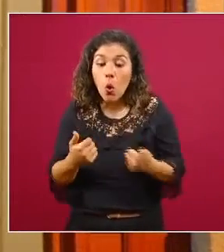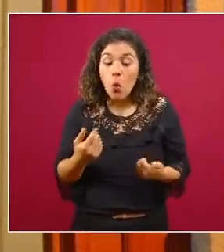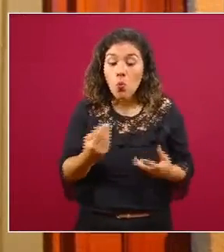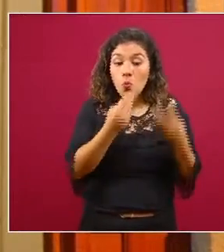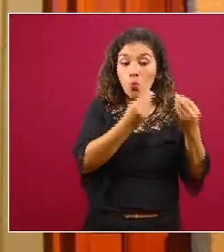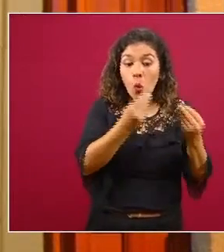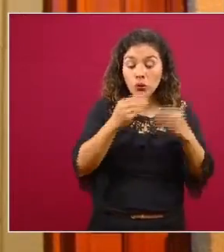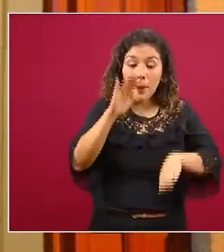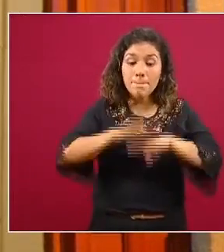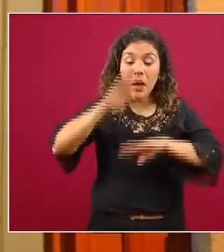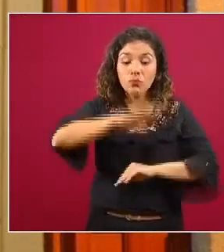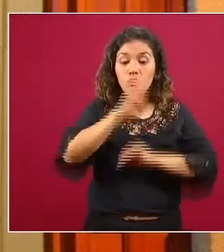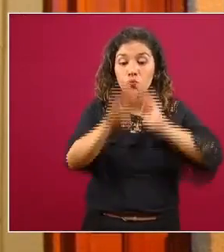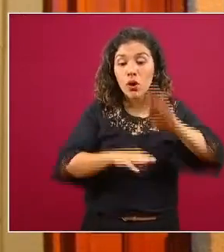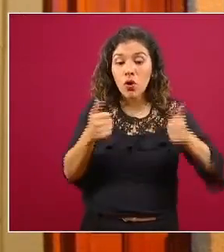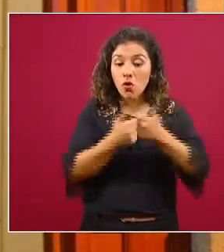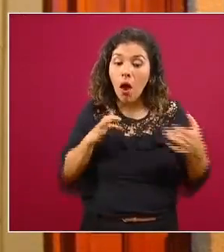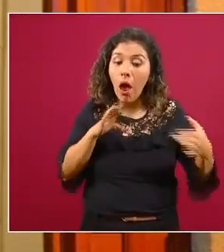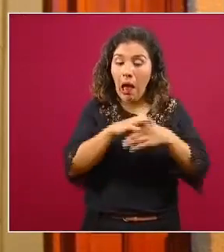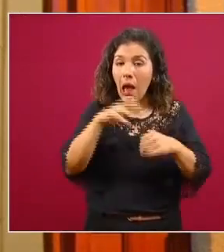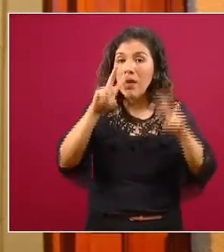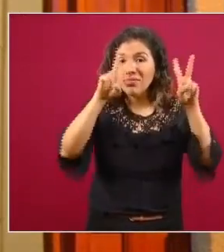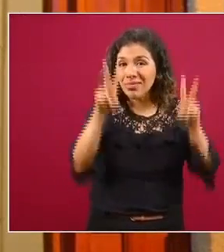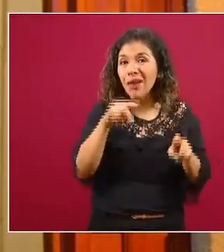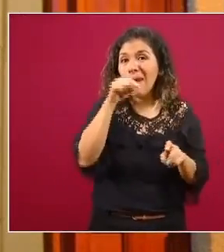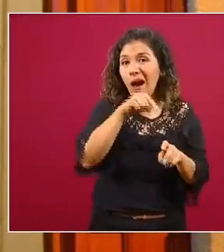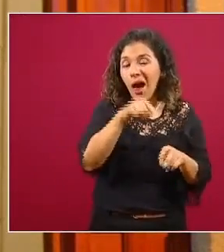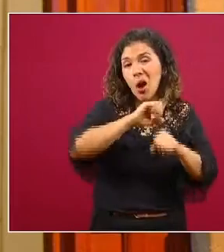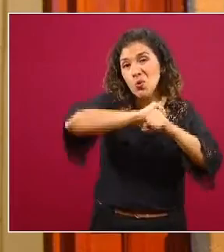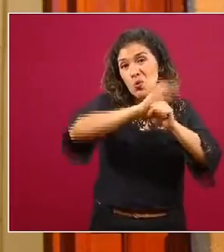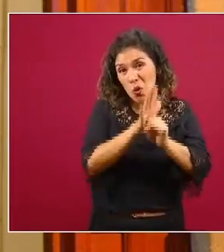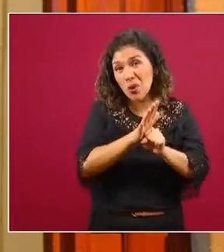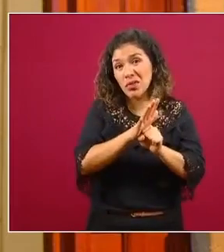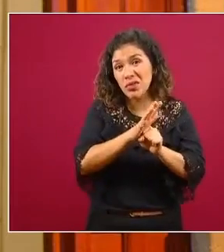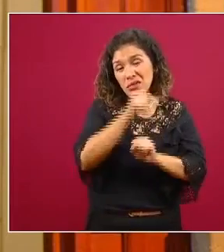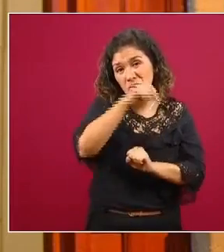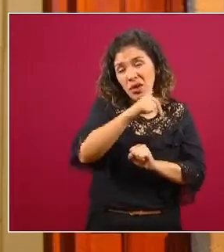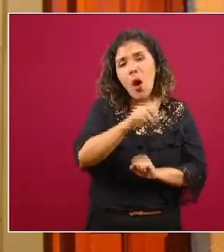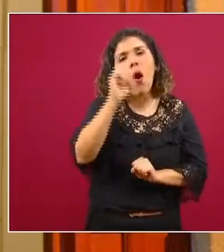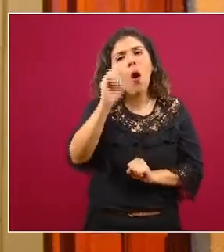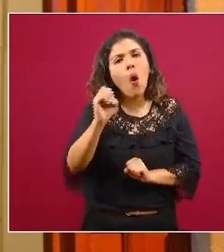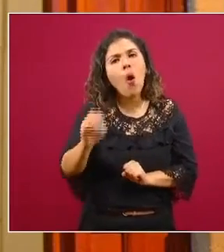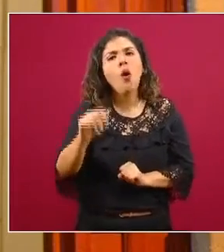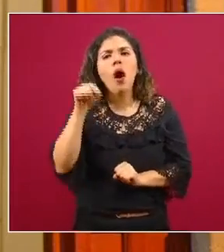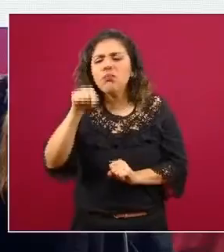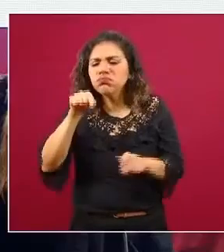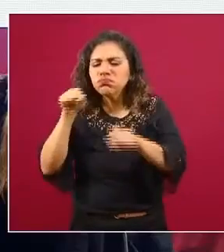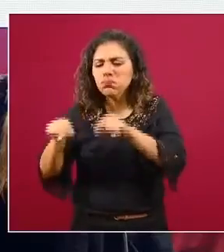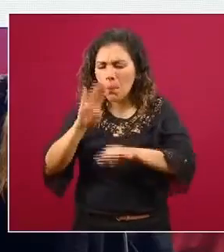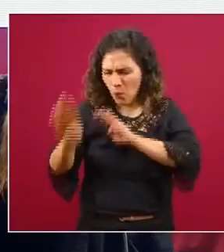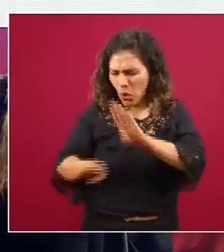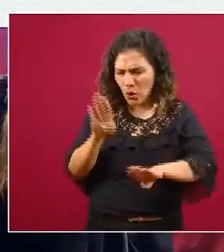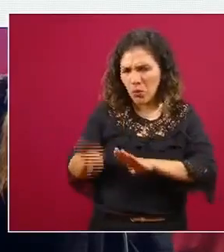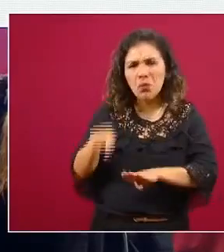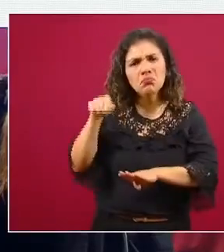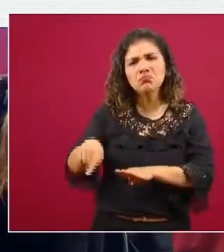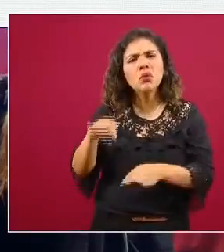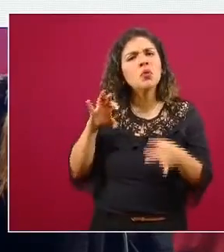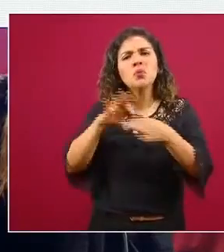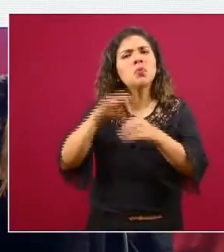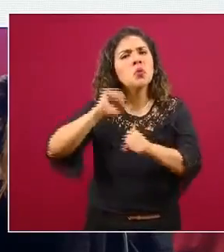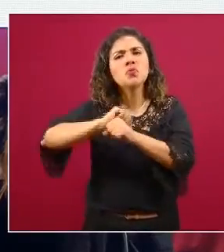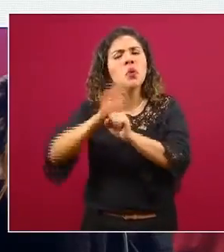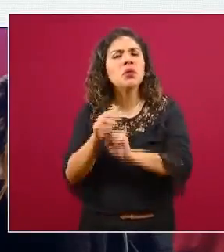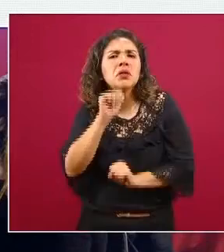de mortalidad asociado directamente a algunas condiciones por COVID-19 o en aquellas personas que fallecieron sin que